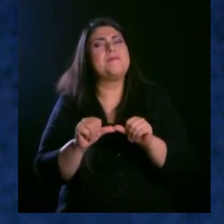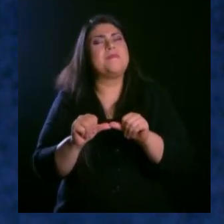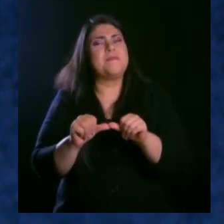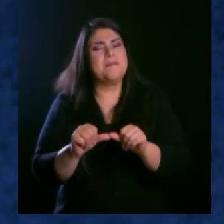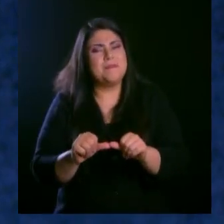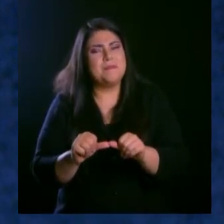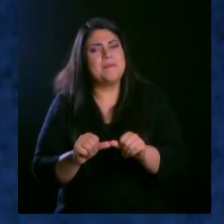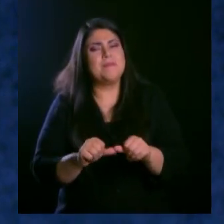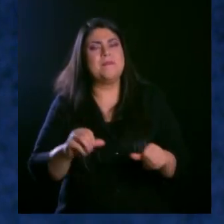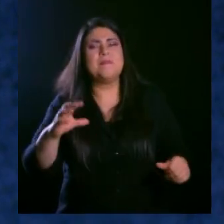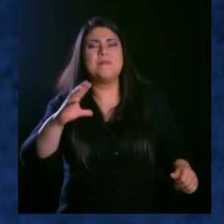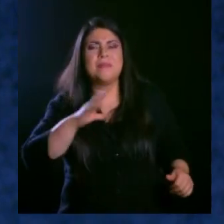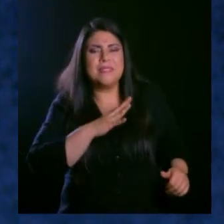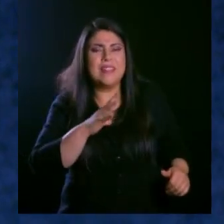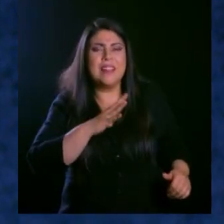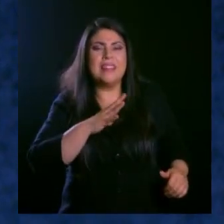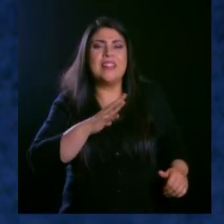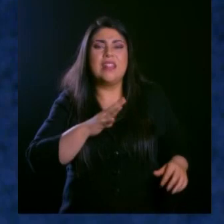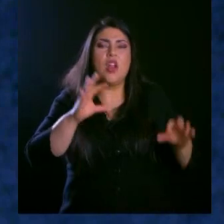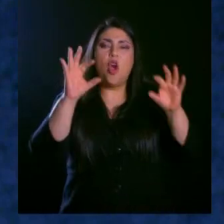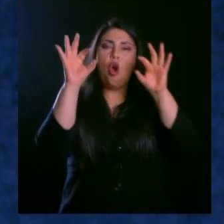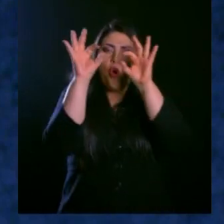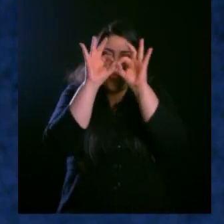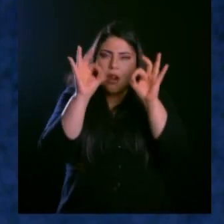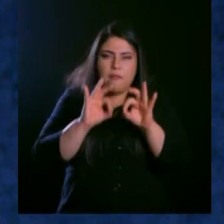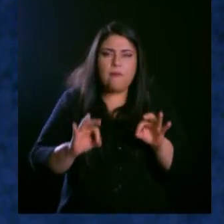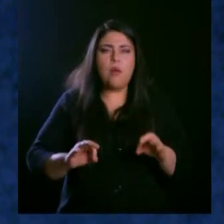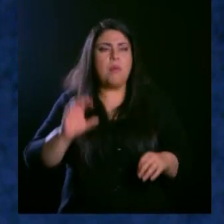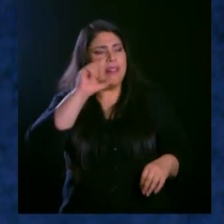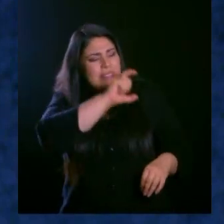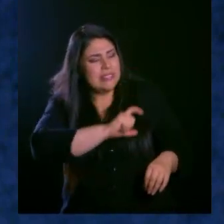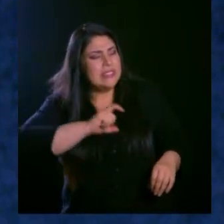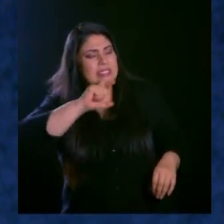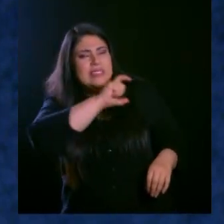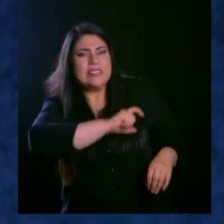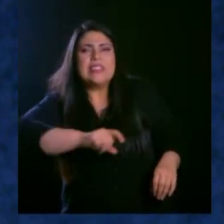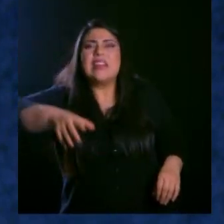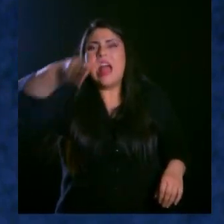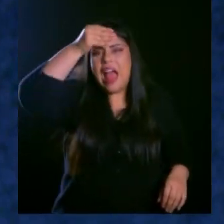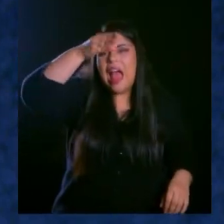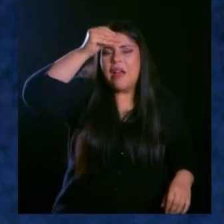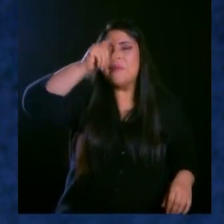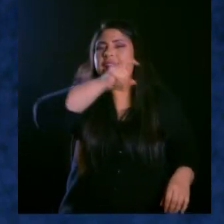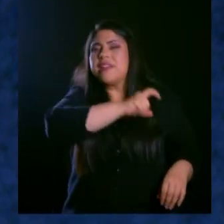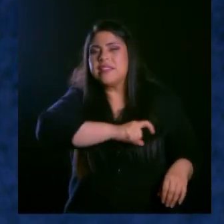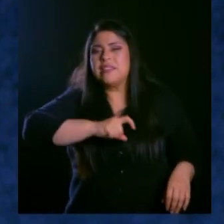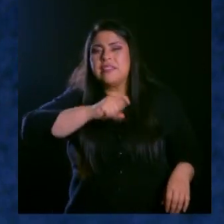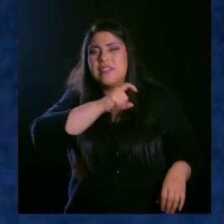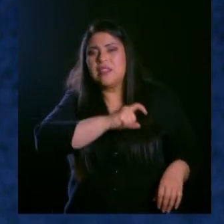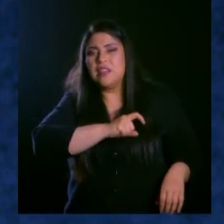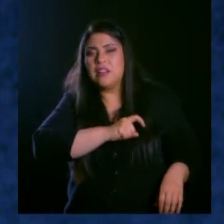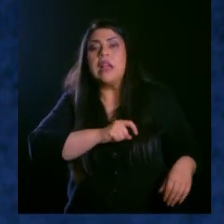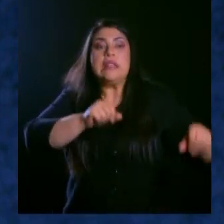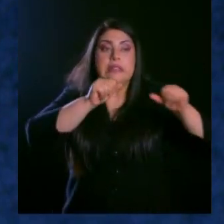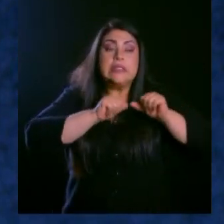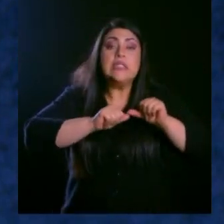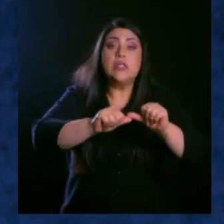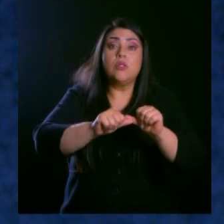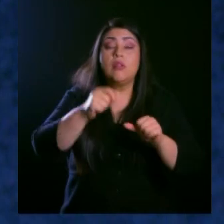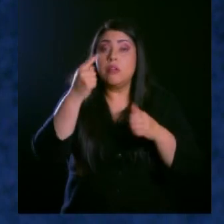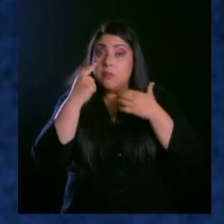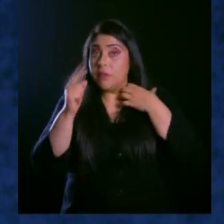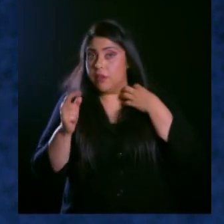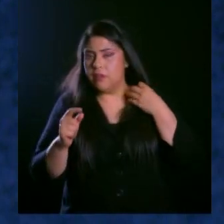una formación interna de carácter, si permanecen, si todo está saliendo bien. Y de hecho, quiero